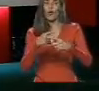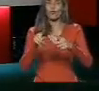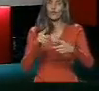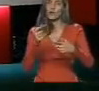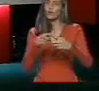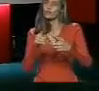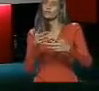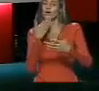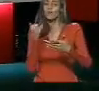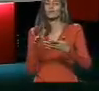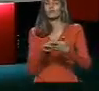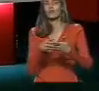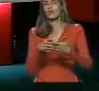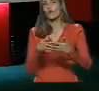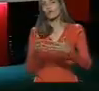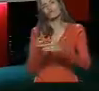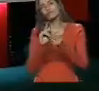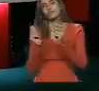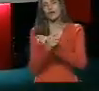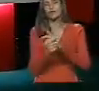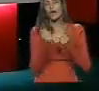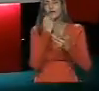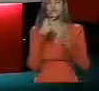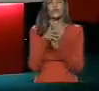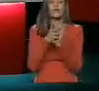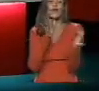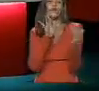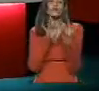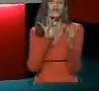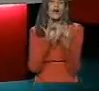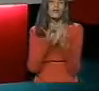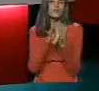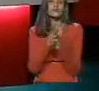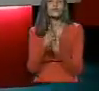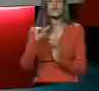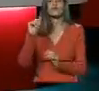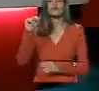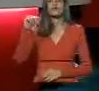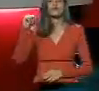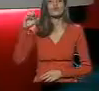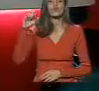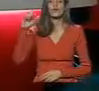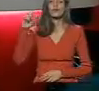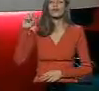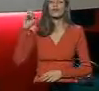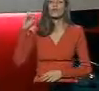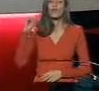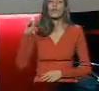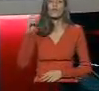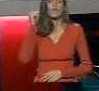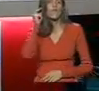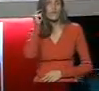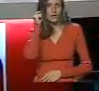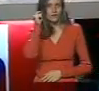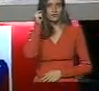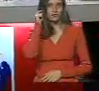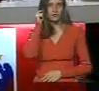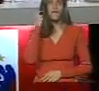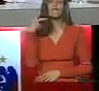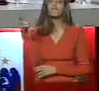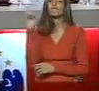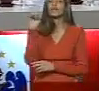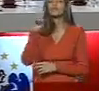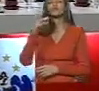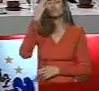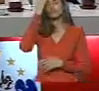yo no quiero que pasa por alto el contacto con Consuelo, Consuelo Cerrada. Esa es una de las mujeres que en Venezuela